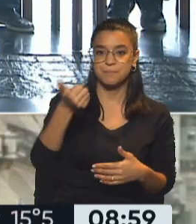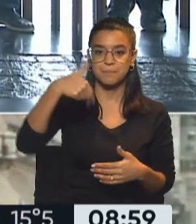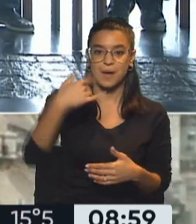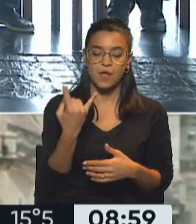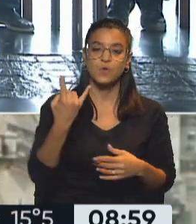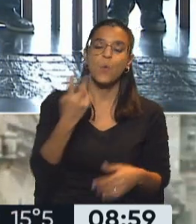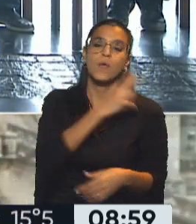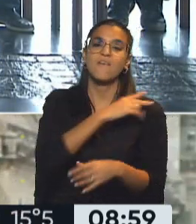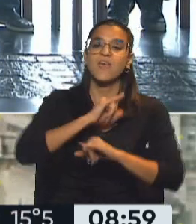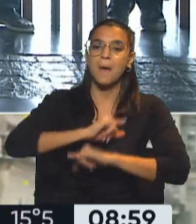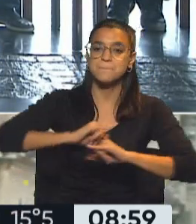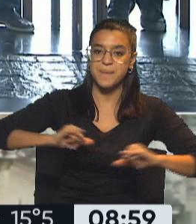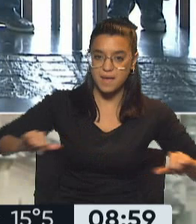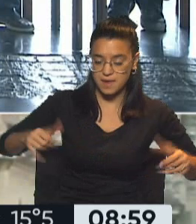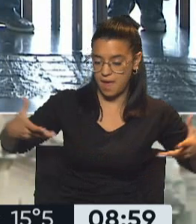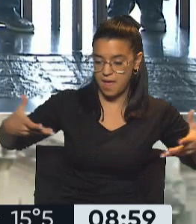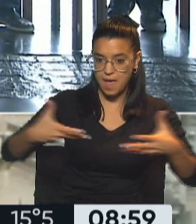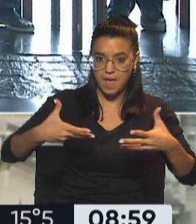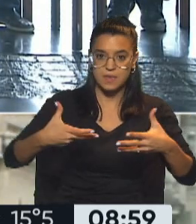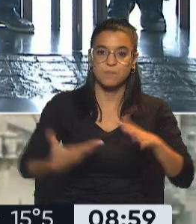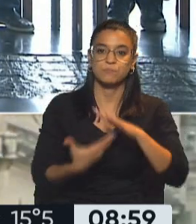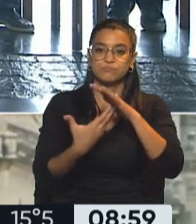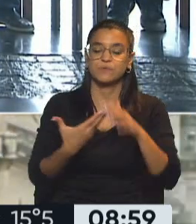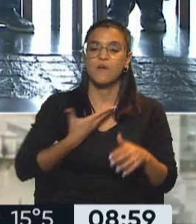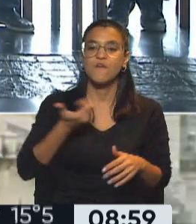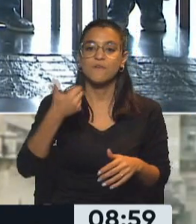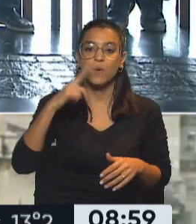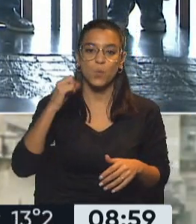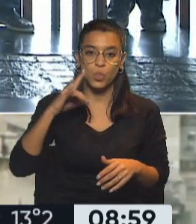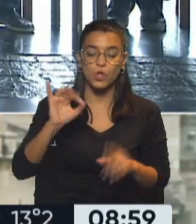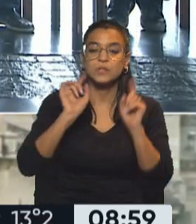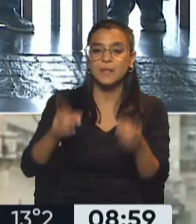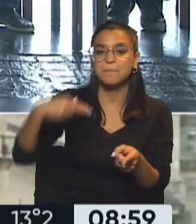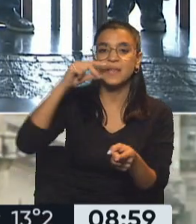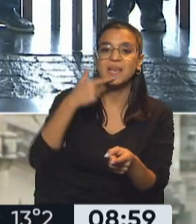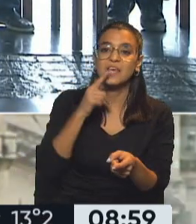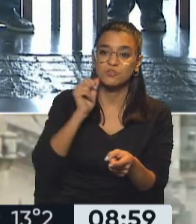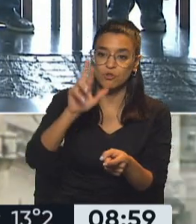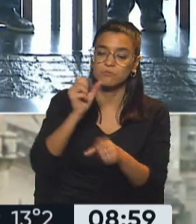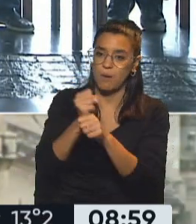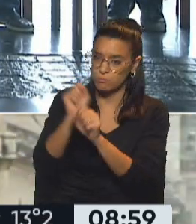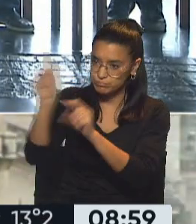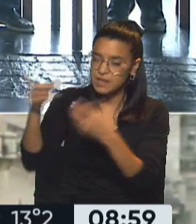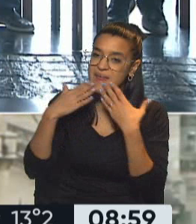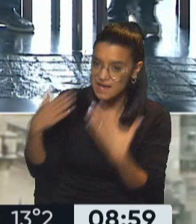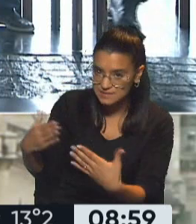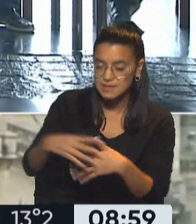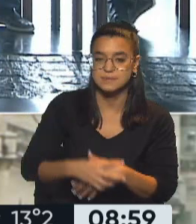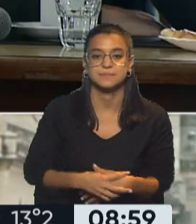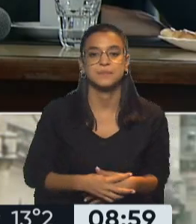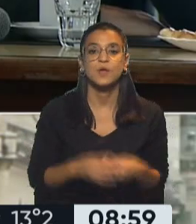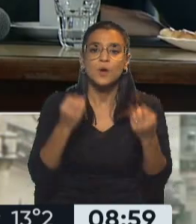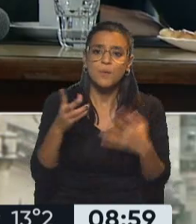jefe de campaña de todo el equipo que lidera Facundo. Gracias Néstor por el trabajo que hiciste. Porque